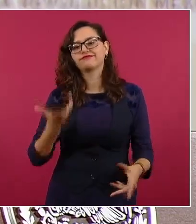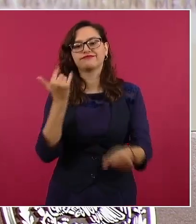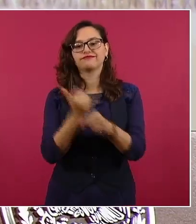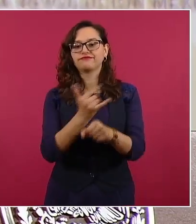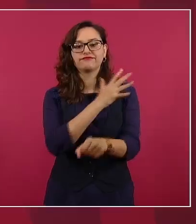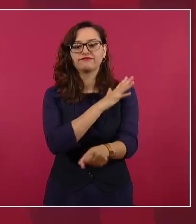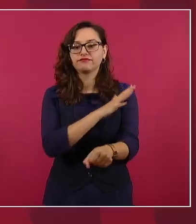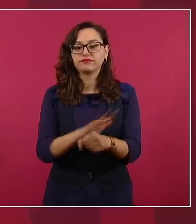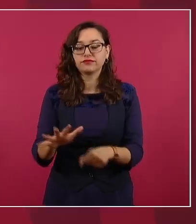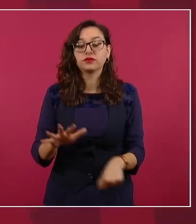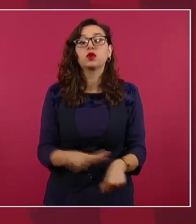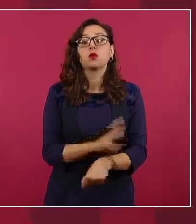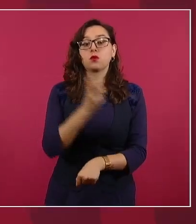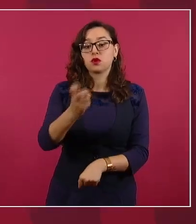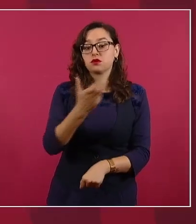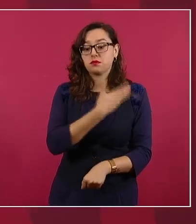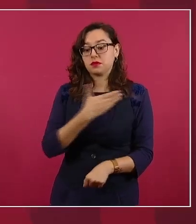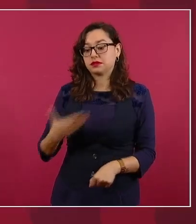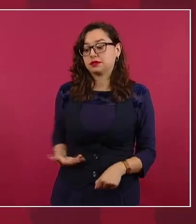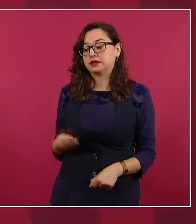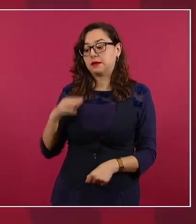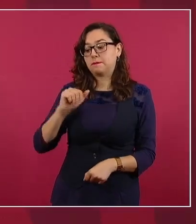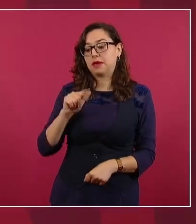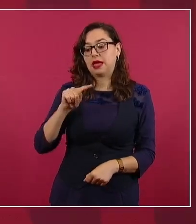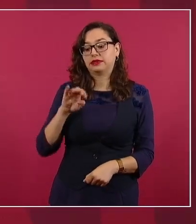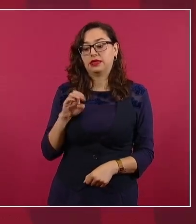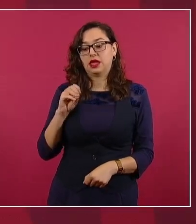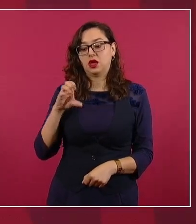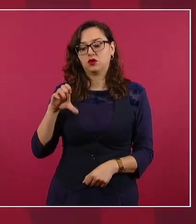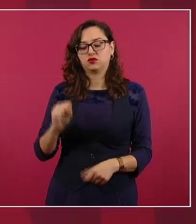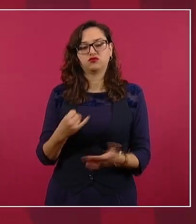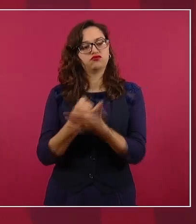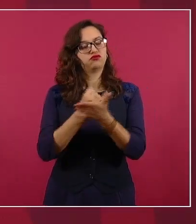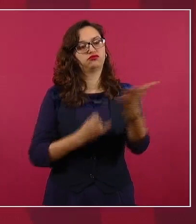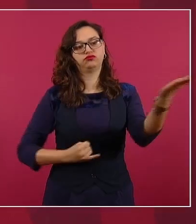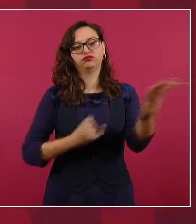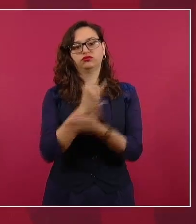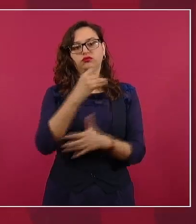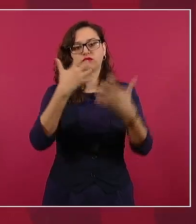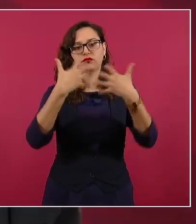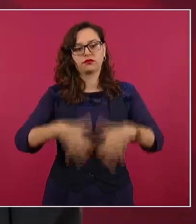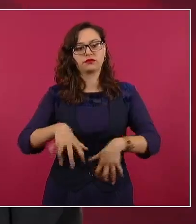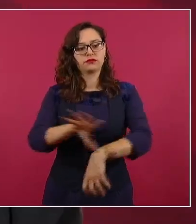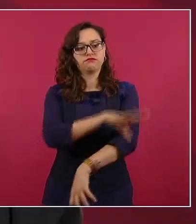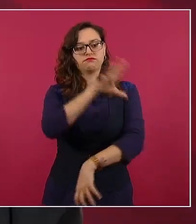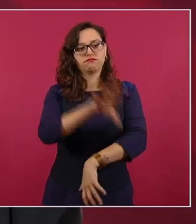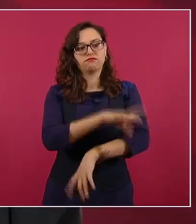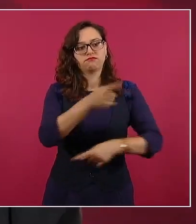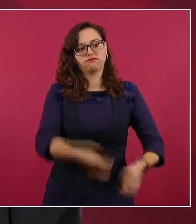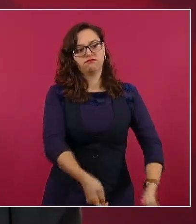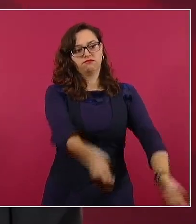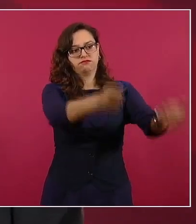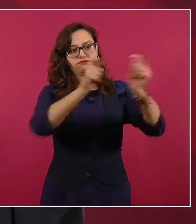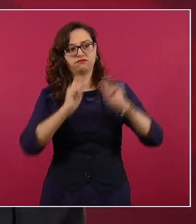se electrifica todo el país. Entonces,